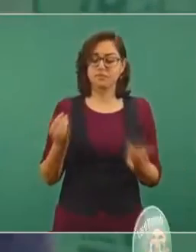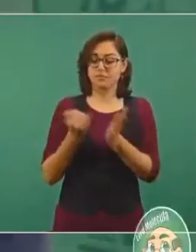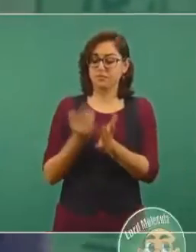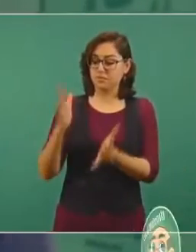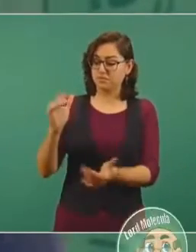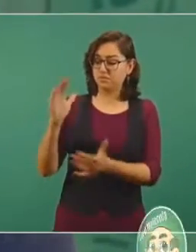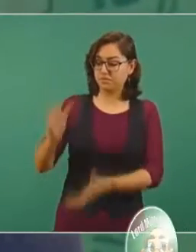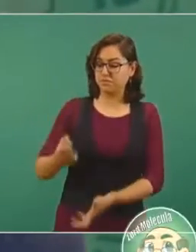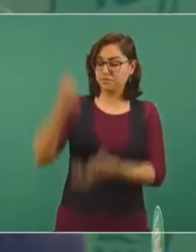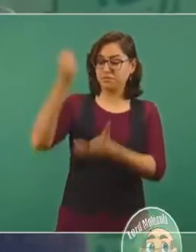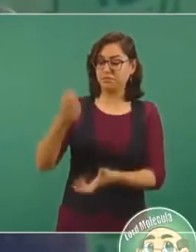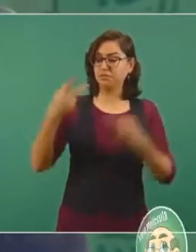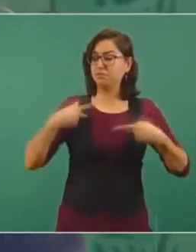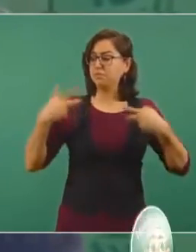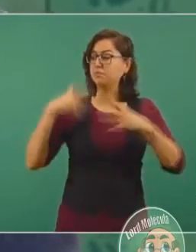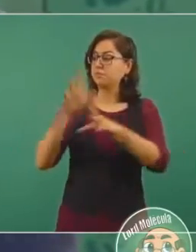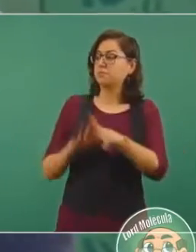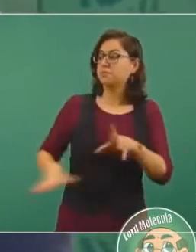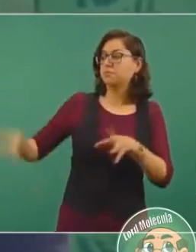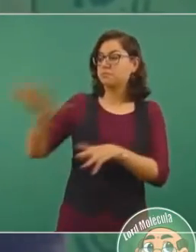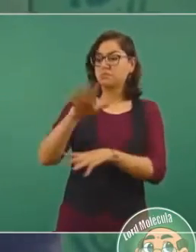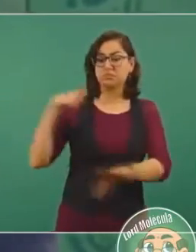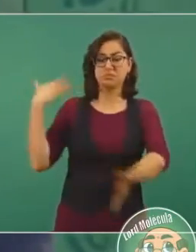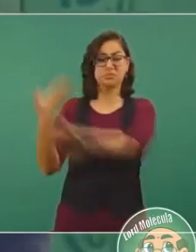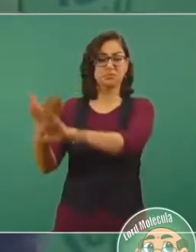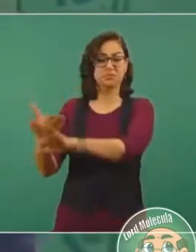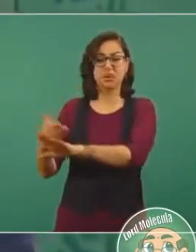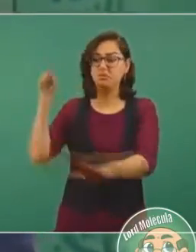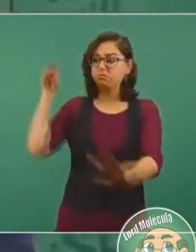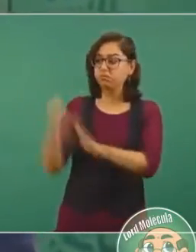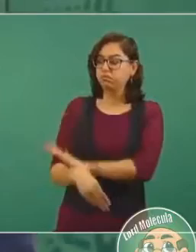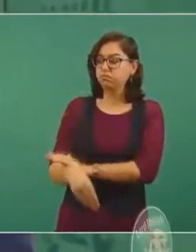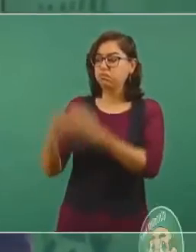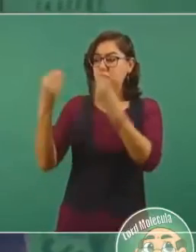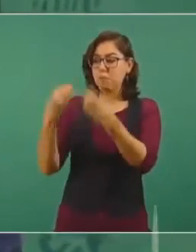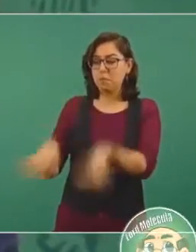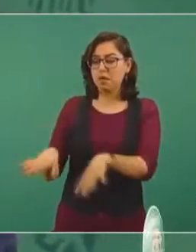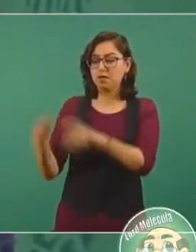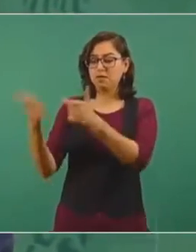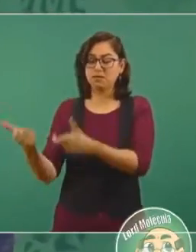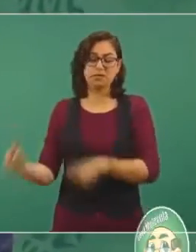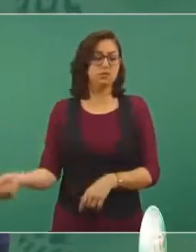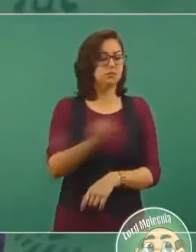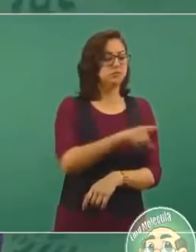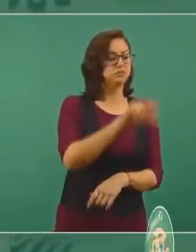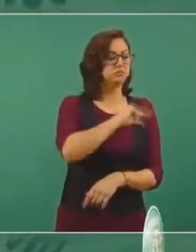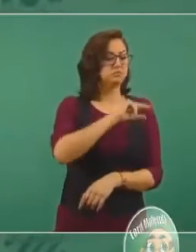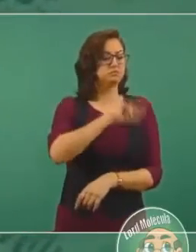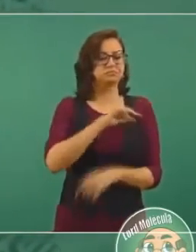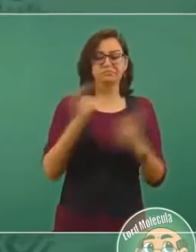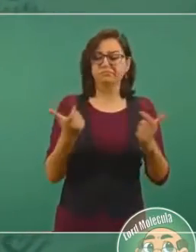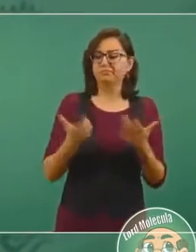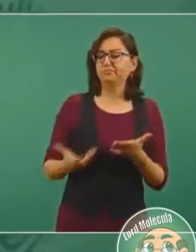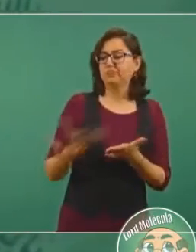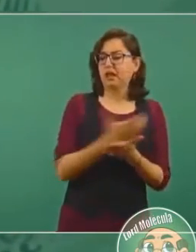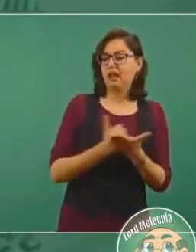pierde el pueblo y ganan los particulares, las